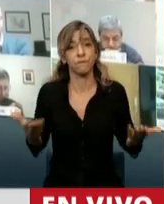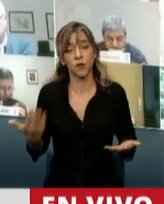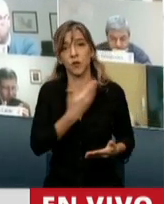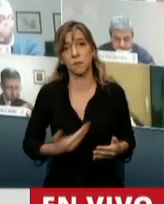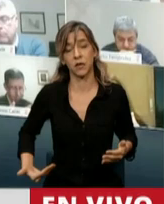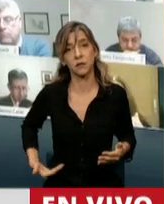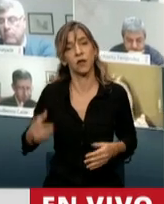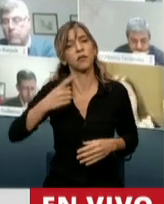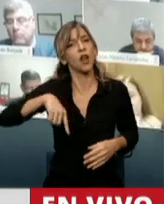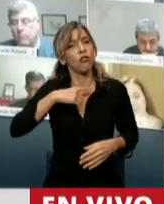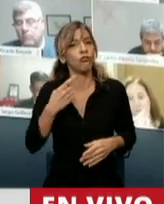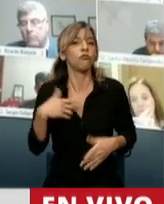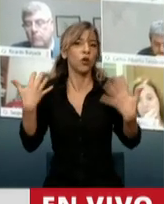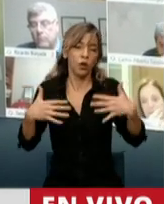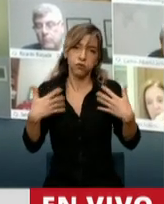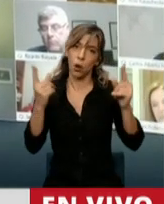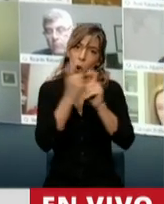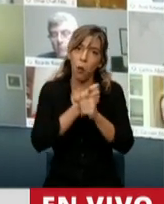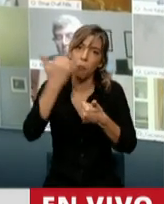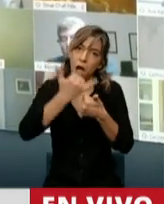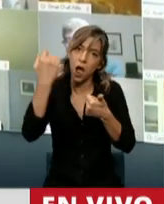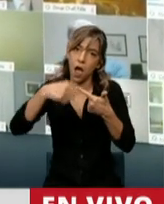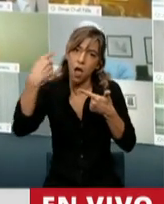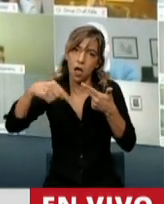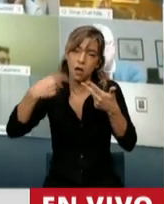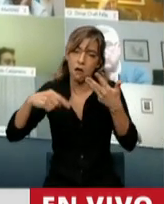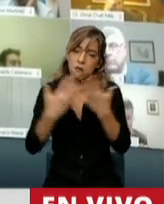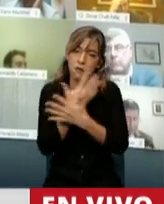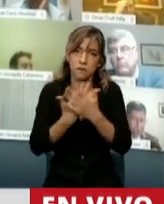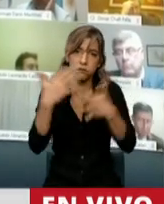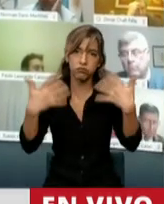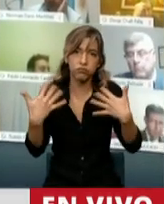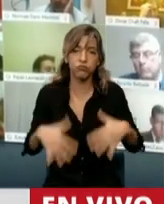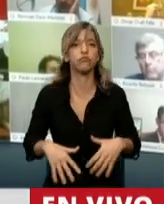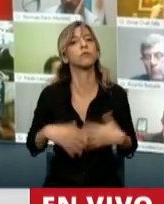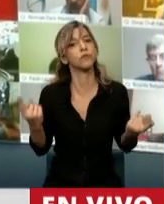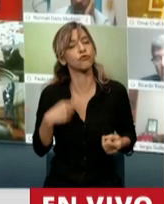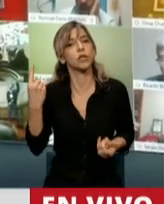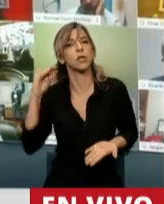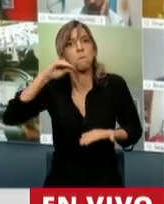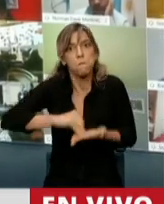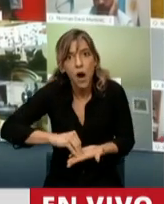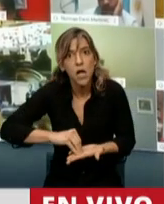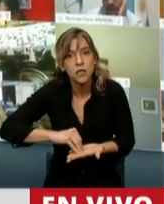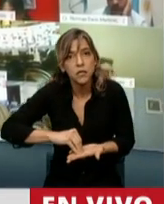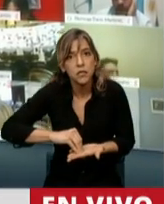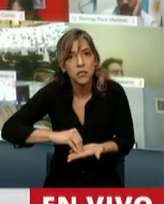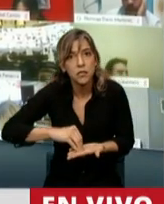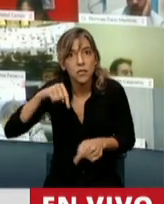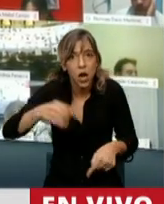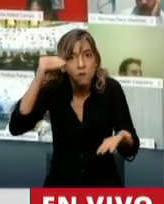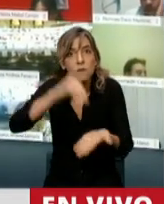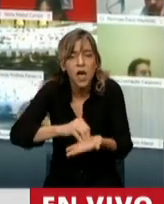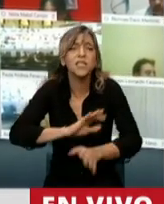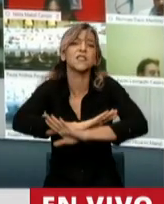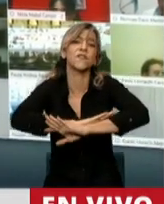ya tenemos demasiados problemas los argentinos, demasiadas angustias, como para tener que aceptar más de este tipo de